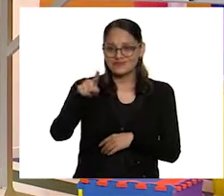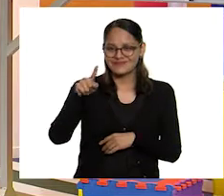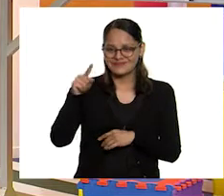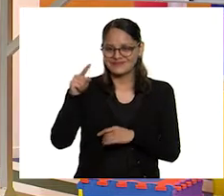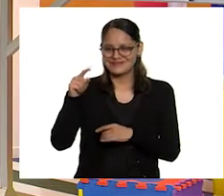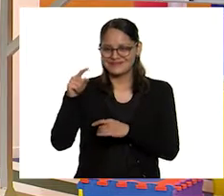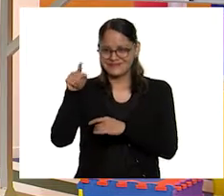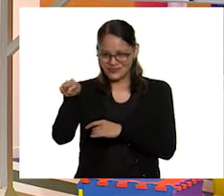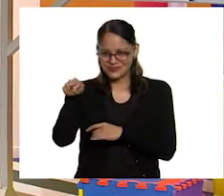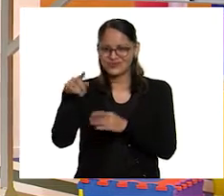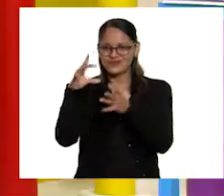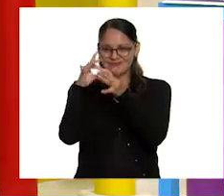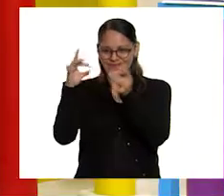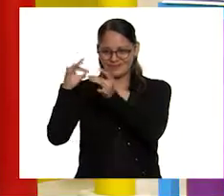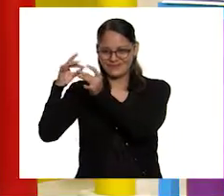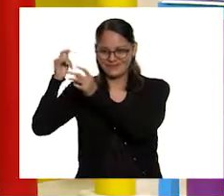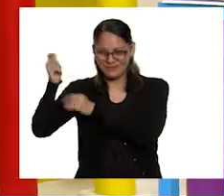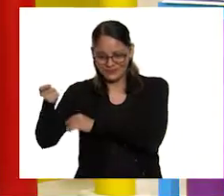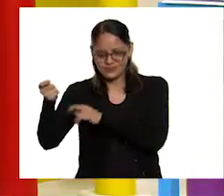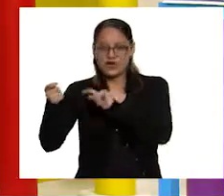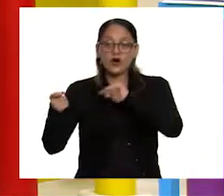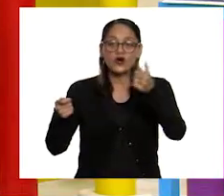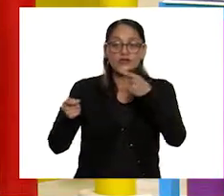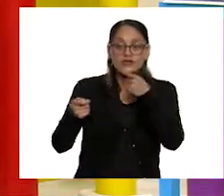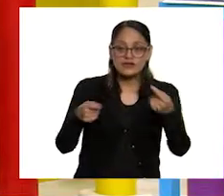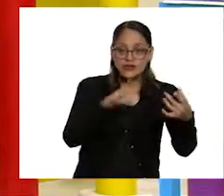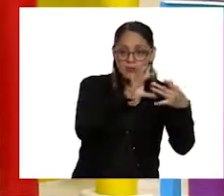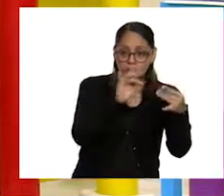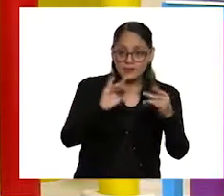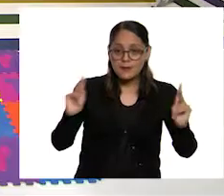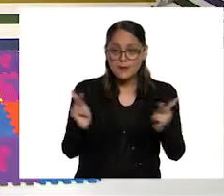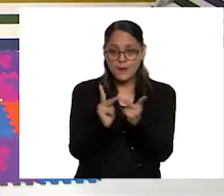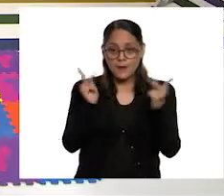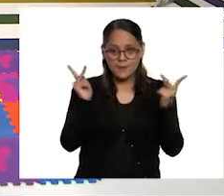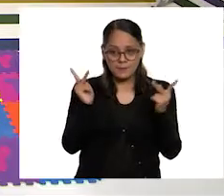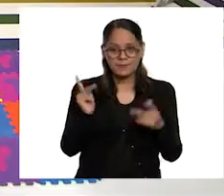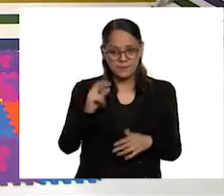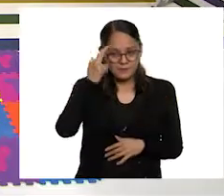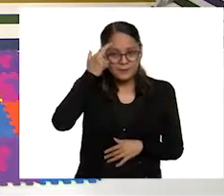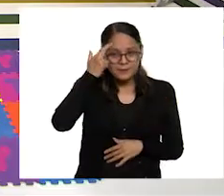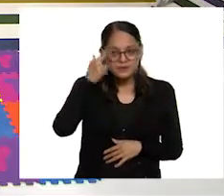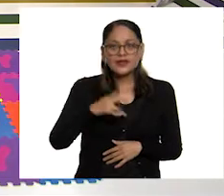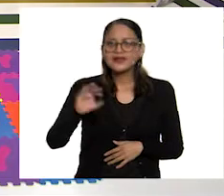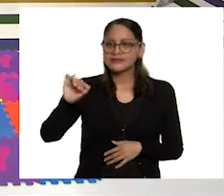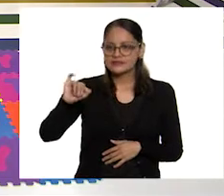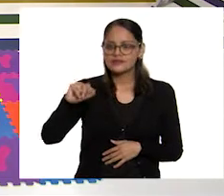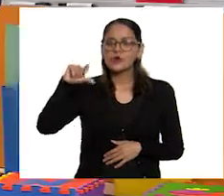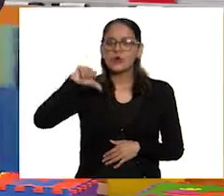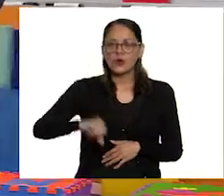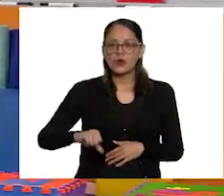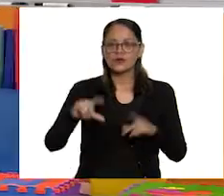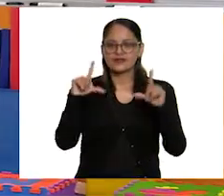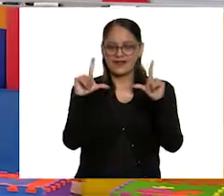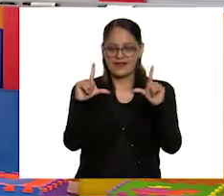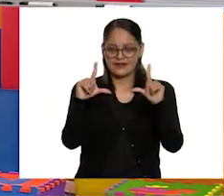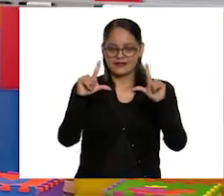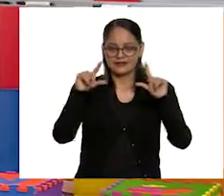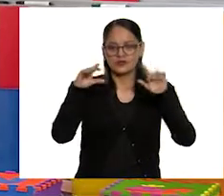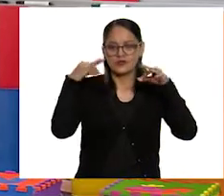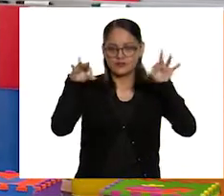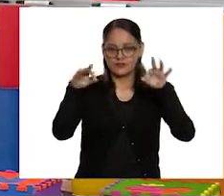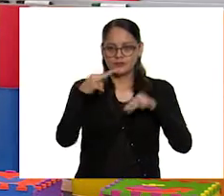con las de los niños. Así es. ¿Lo recuerdas? Bueno. Sí. Y ahora vamos a trabajar con unas tarjetas que tengo aquí.